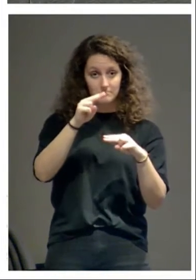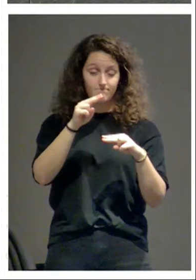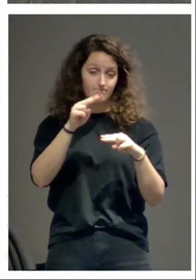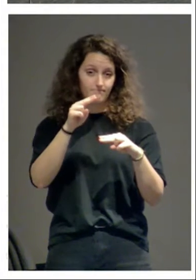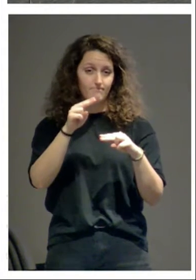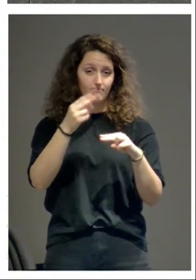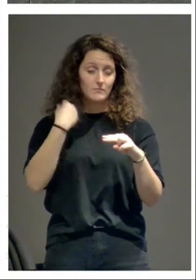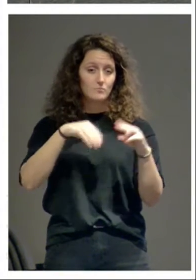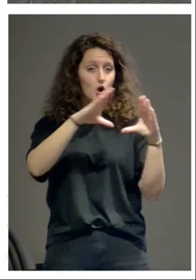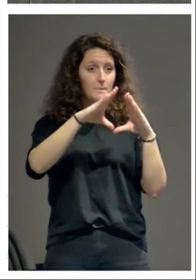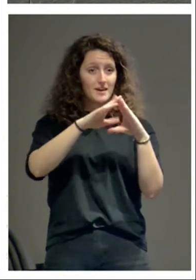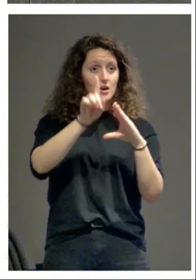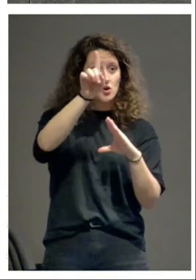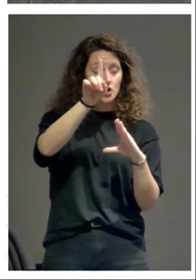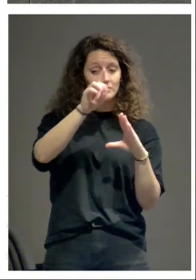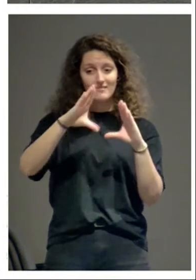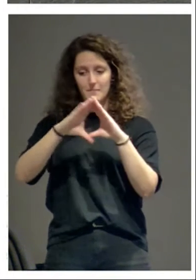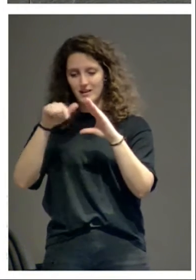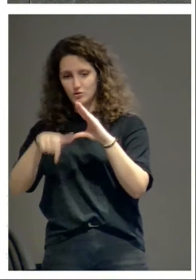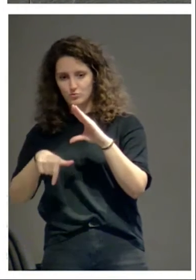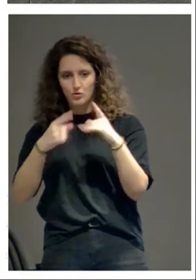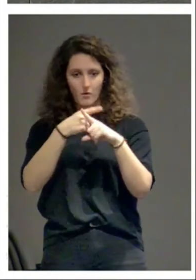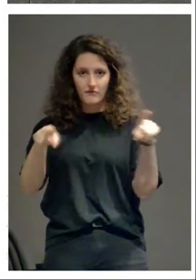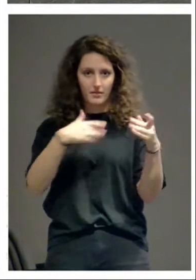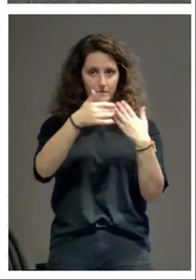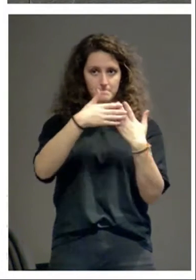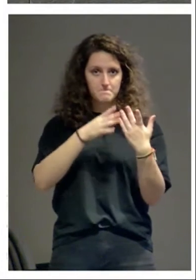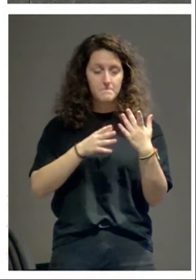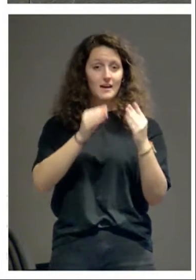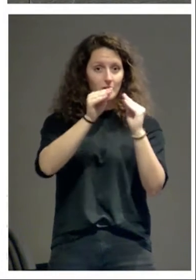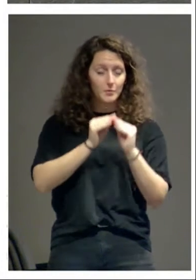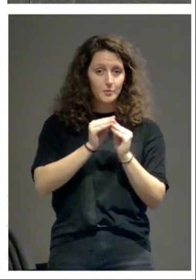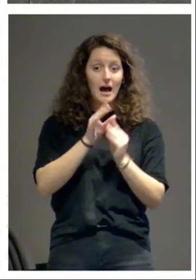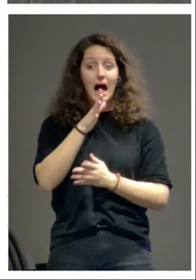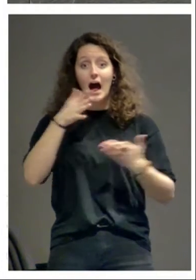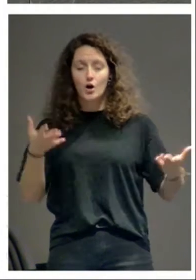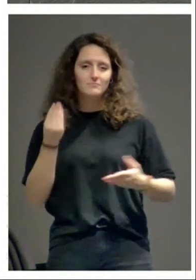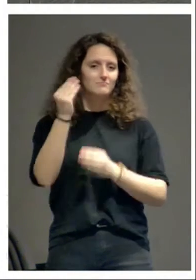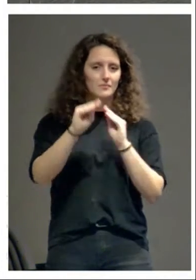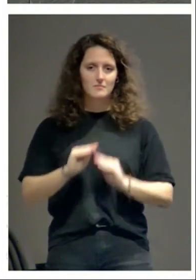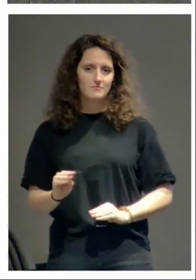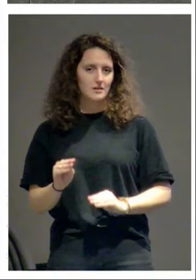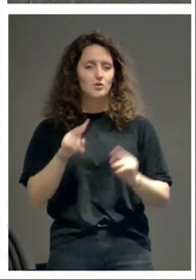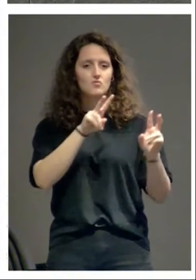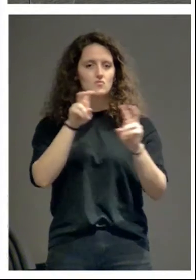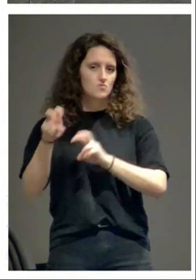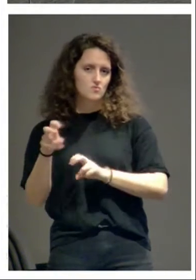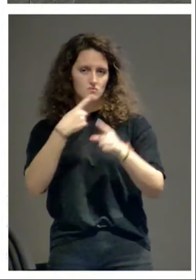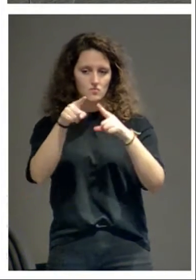hecho las capillas del norte y las capillas del sur, se suman ahora muchísimas evidencias nuevas.